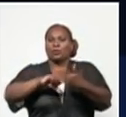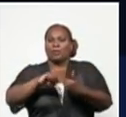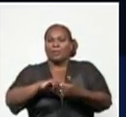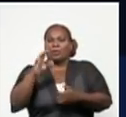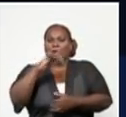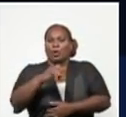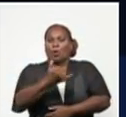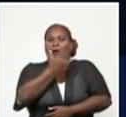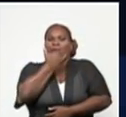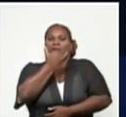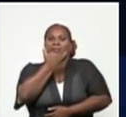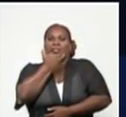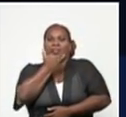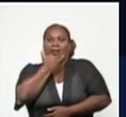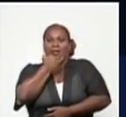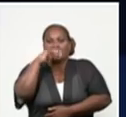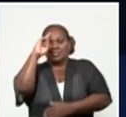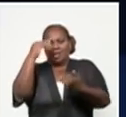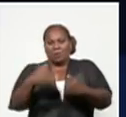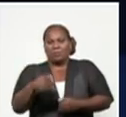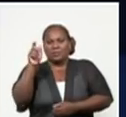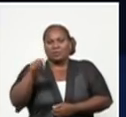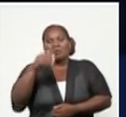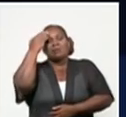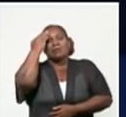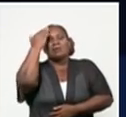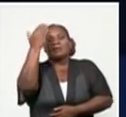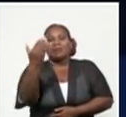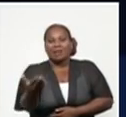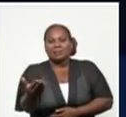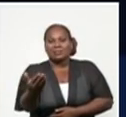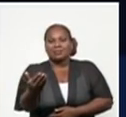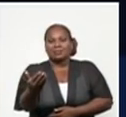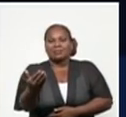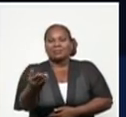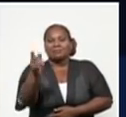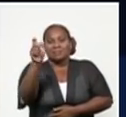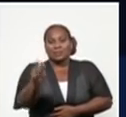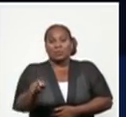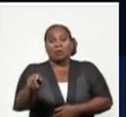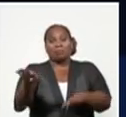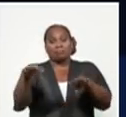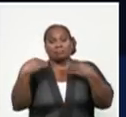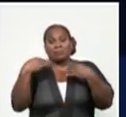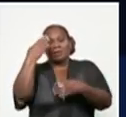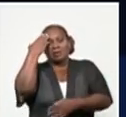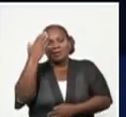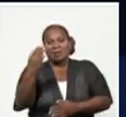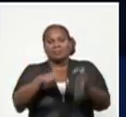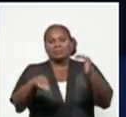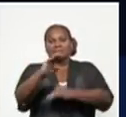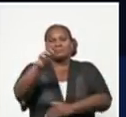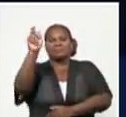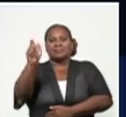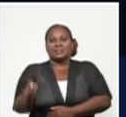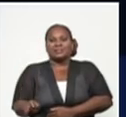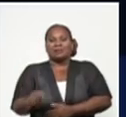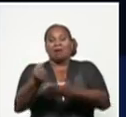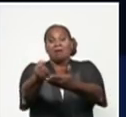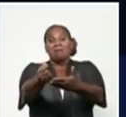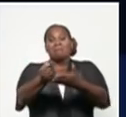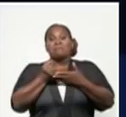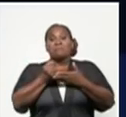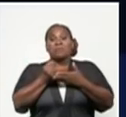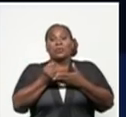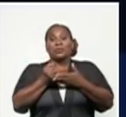riesgos que hemos tenido. Muchas gracias a todos los que nos acompañan. Gracias, Ministro, por el apoyo que nos ha dado en la